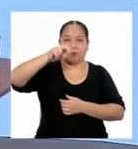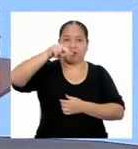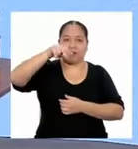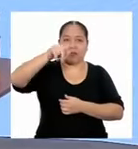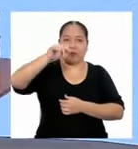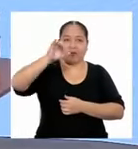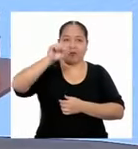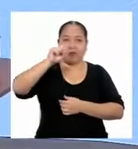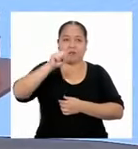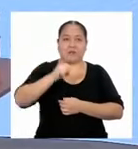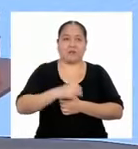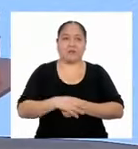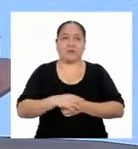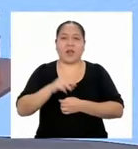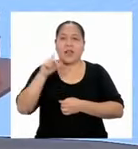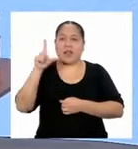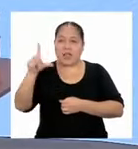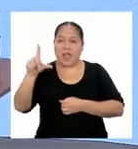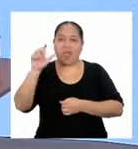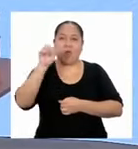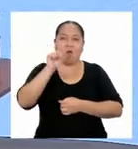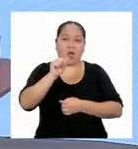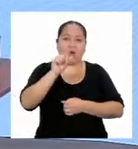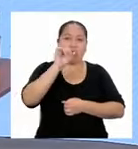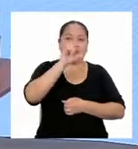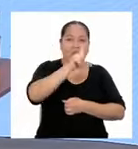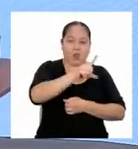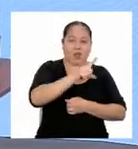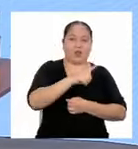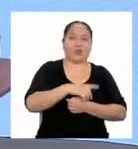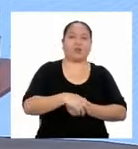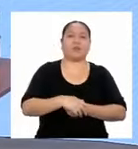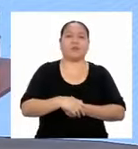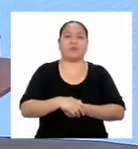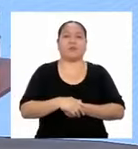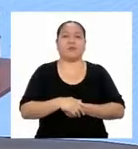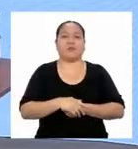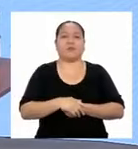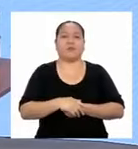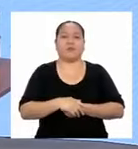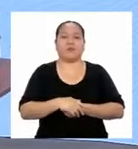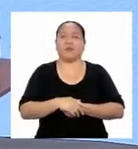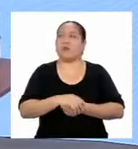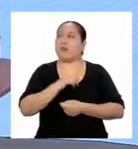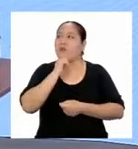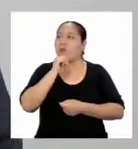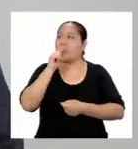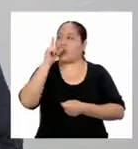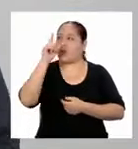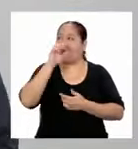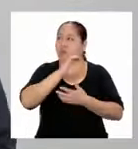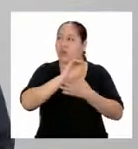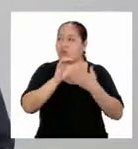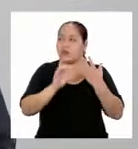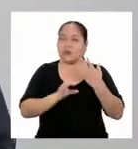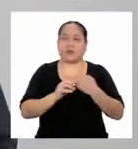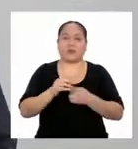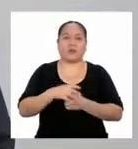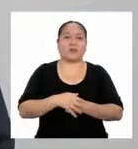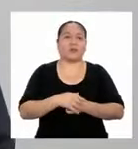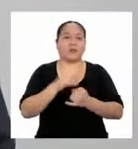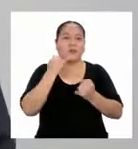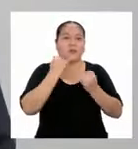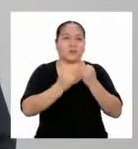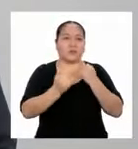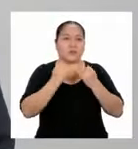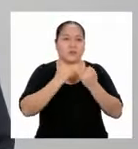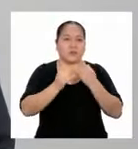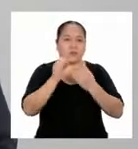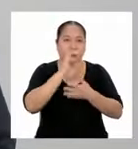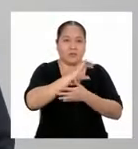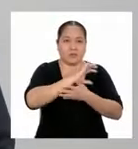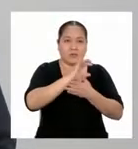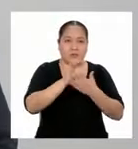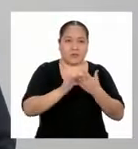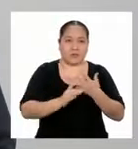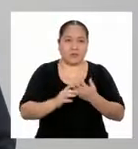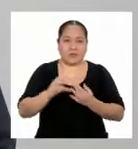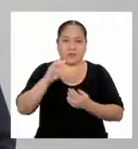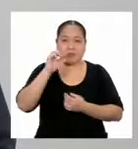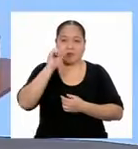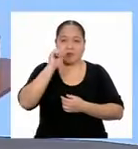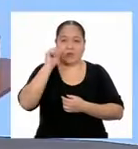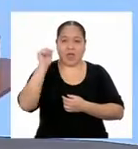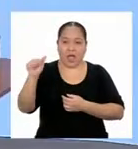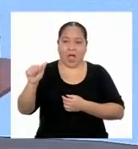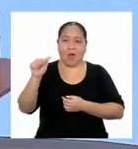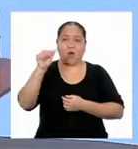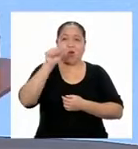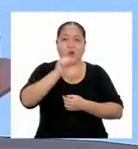Lado-ángulo-lado. Profesor, entonces faltaría solo un criterio. El último y tercer criterio es el ángulo